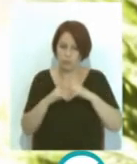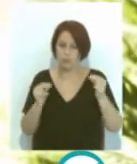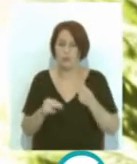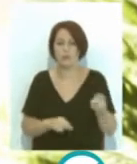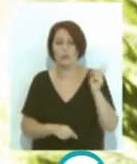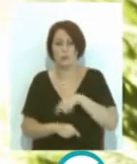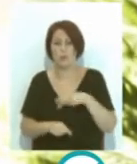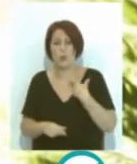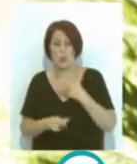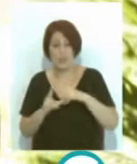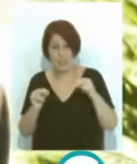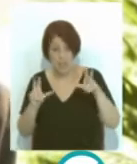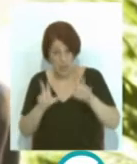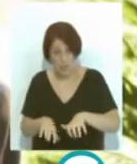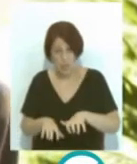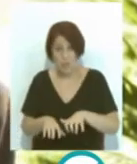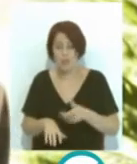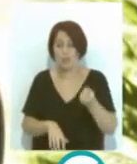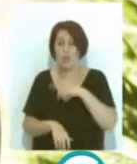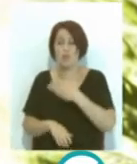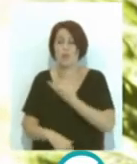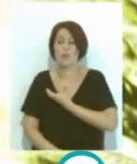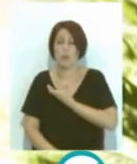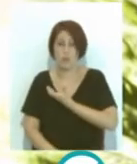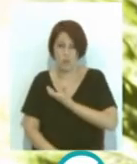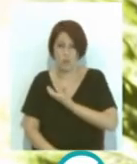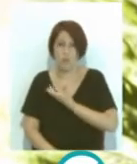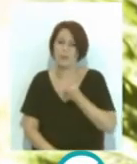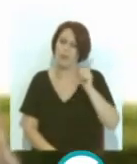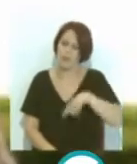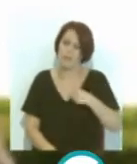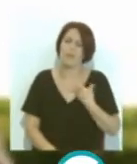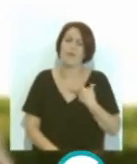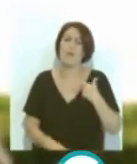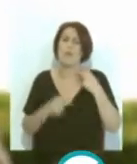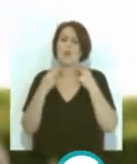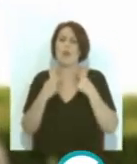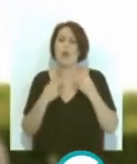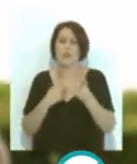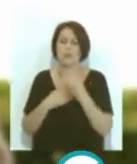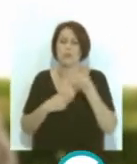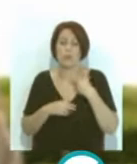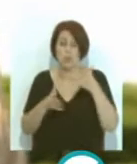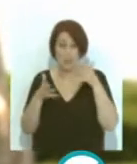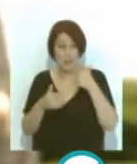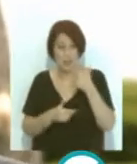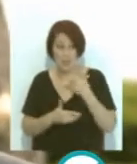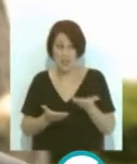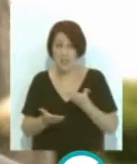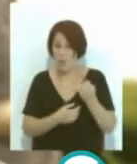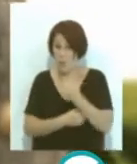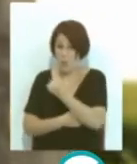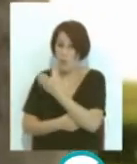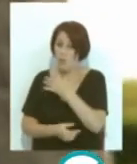la propia Universidad de Cádiz y el ayuntamiento y, idealmente, también la diputación. El consejero ha justificado esta reclamación de